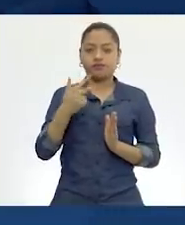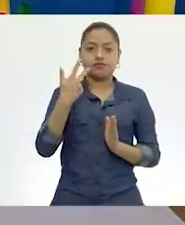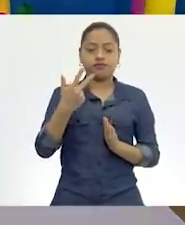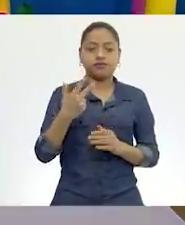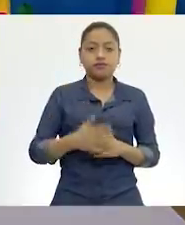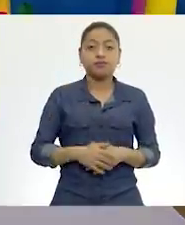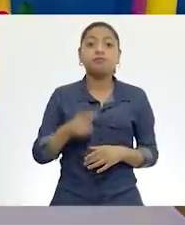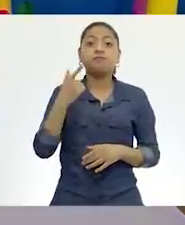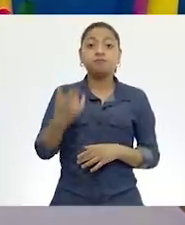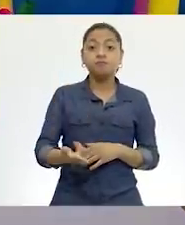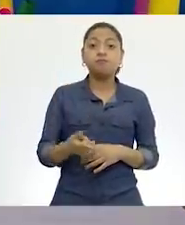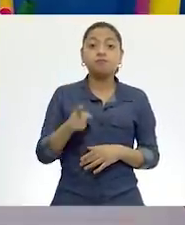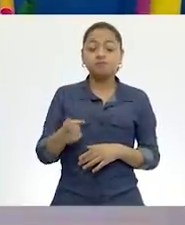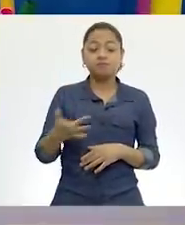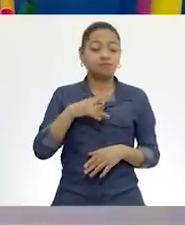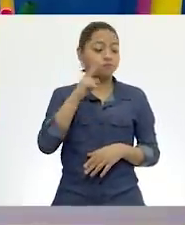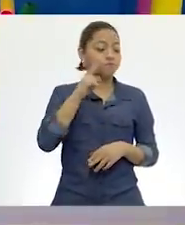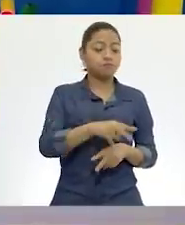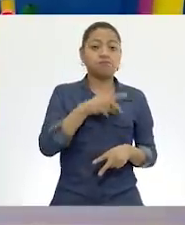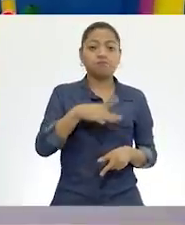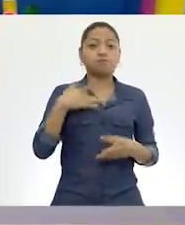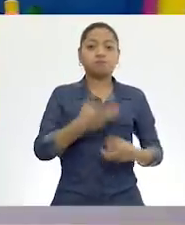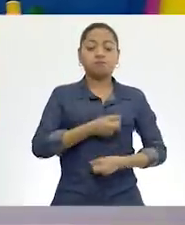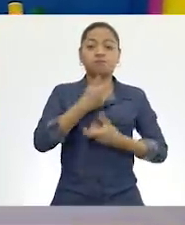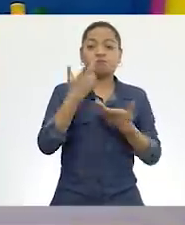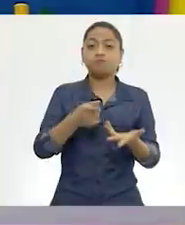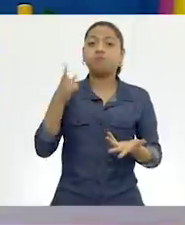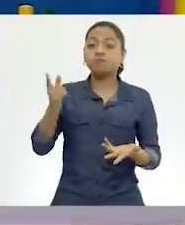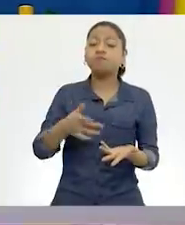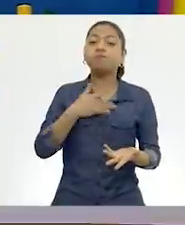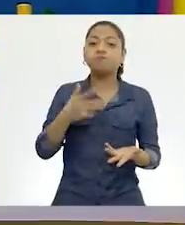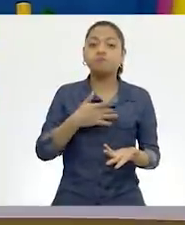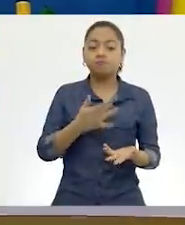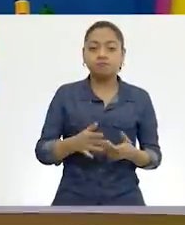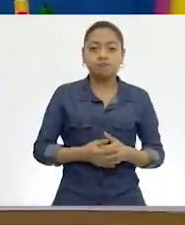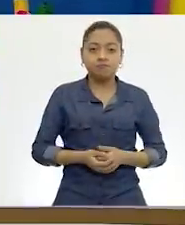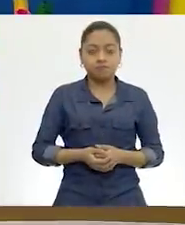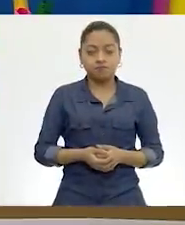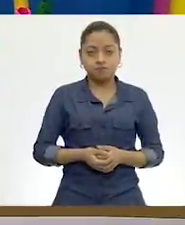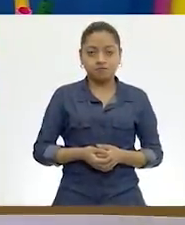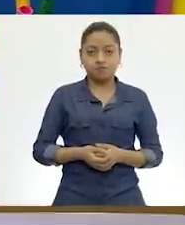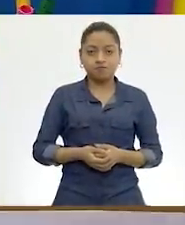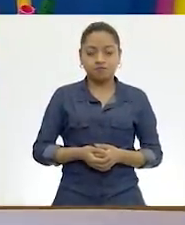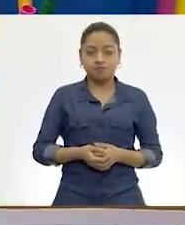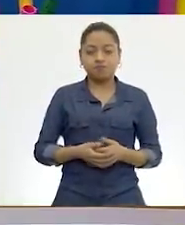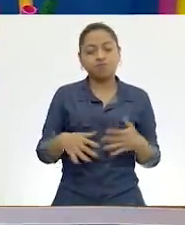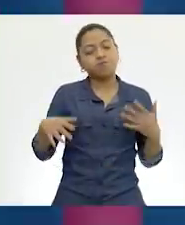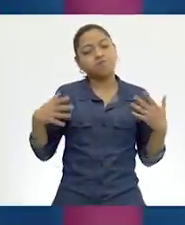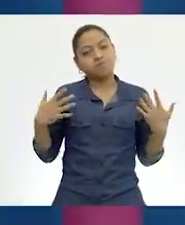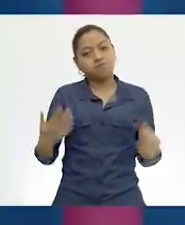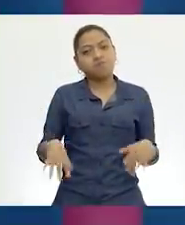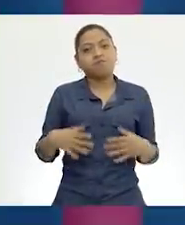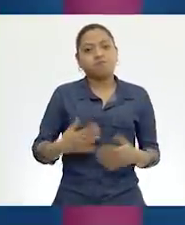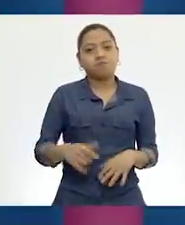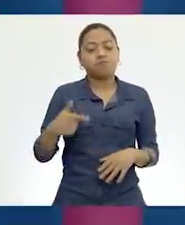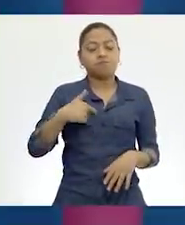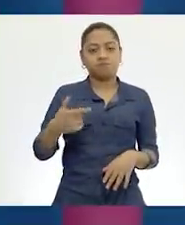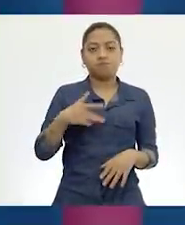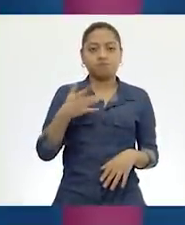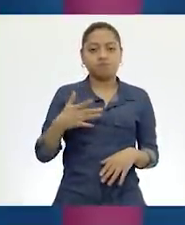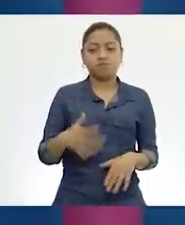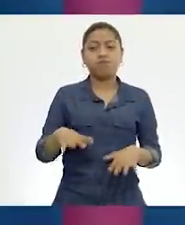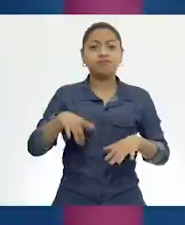¿Qué te parecieron estos poemas, María? Pues me pareció, primero, que evoca unos lugares, primero